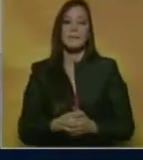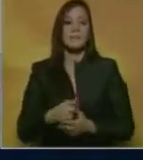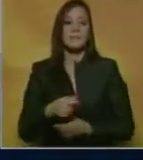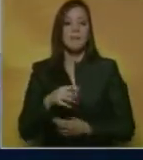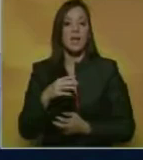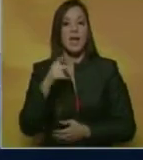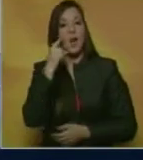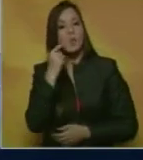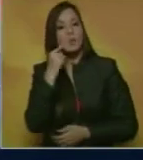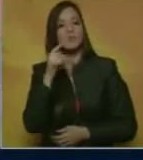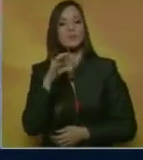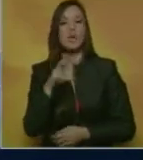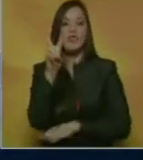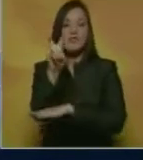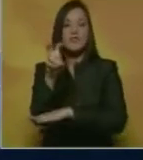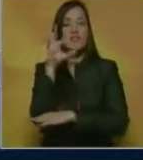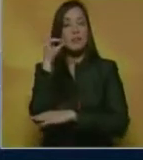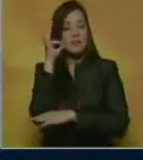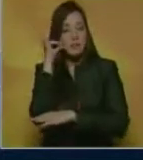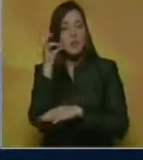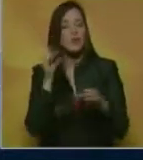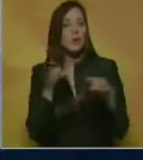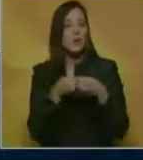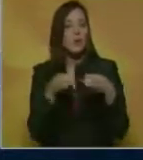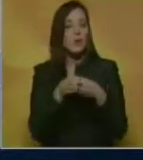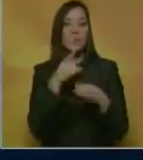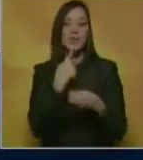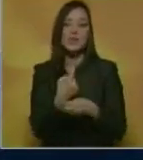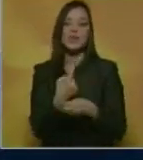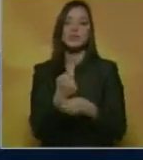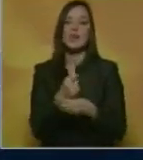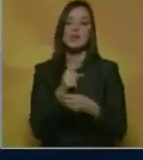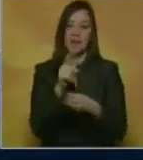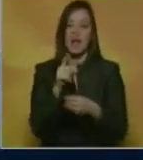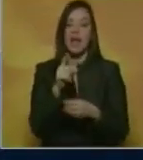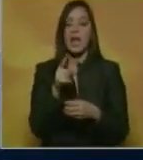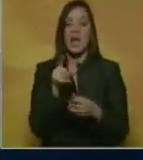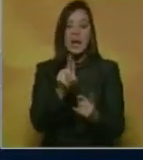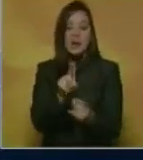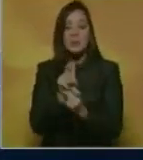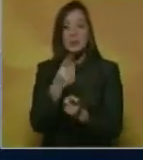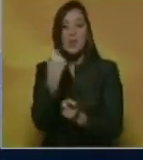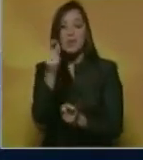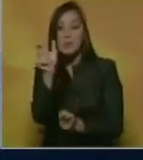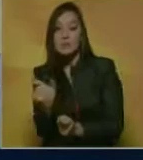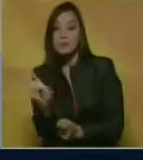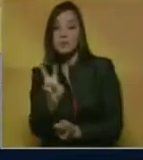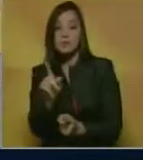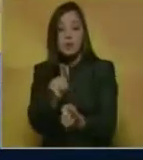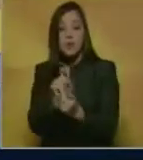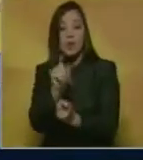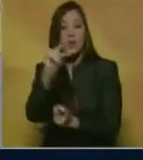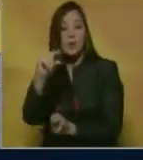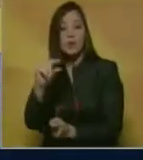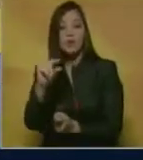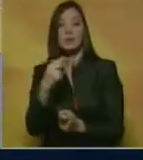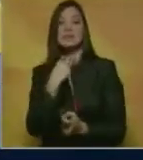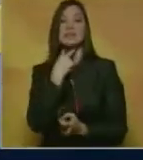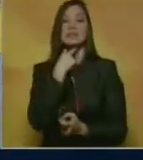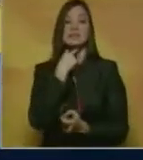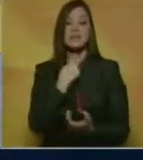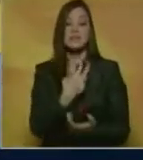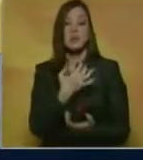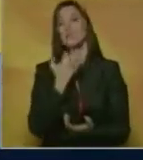amarillo el partido Primero Justicia señala que el sueldo de los venezolanos no alcanza para cubrir la canasta básica. Por ello dicen que de